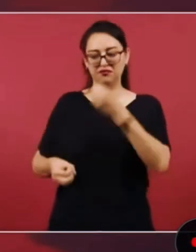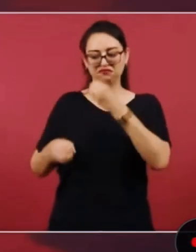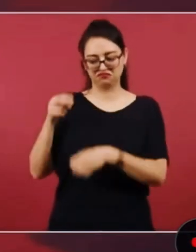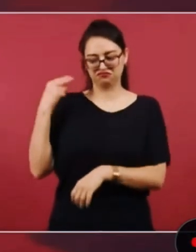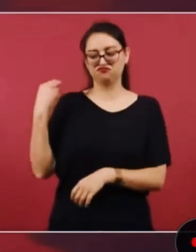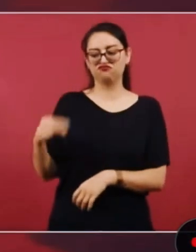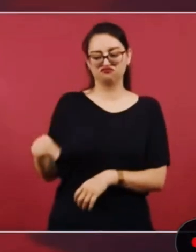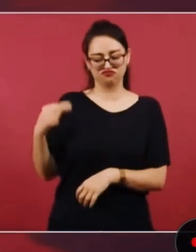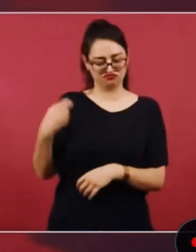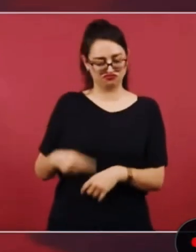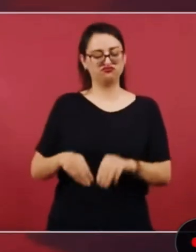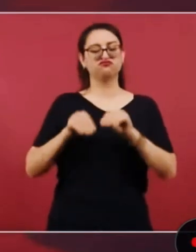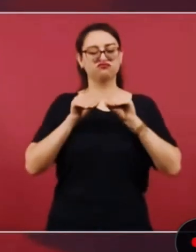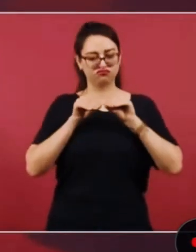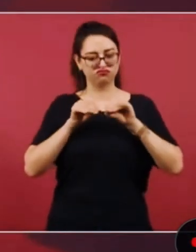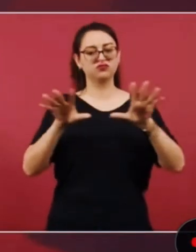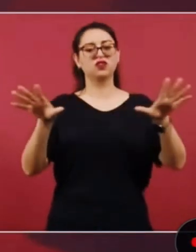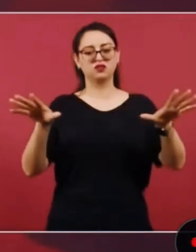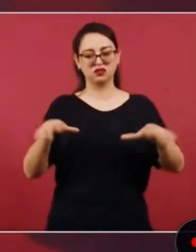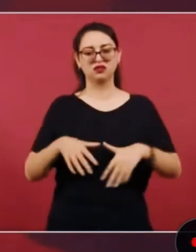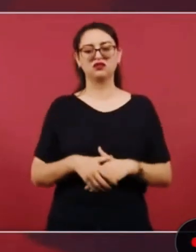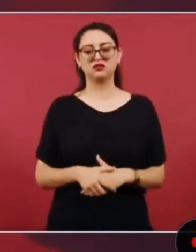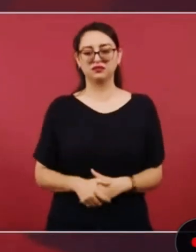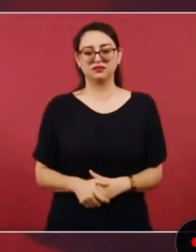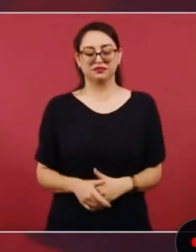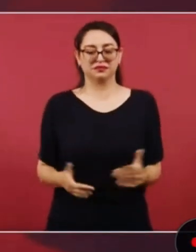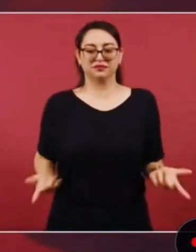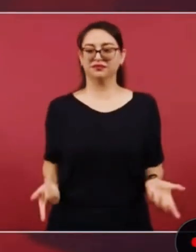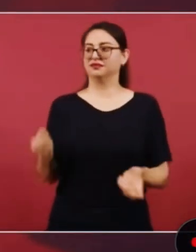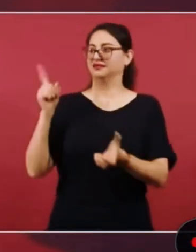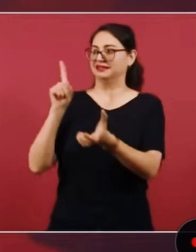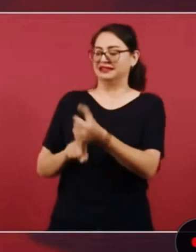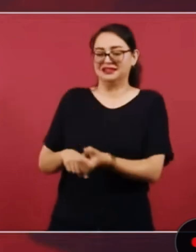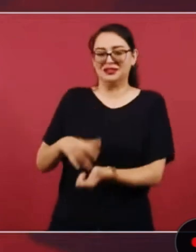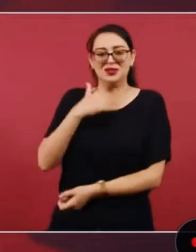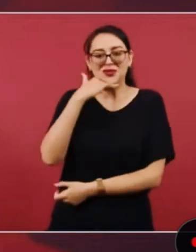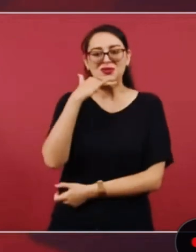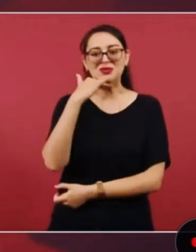y así muchas otras cosas